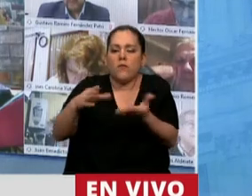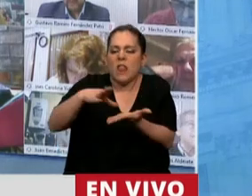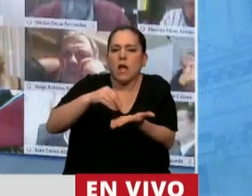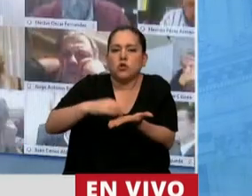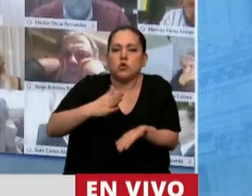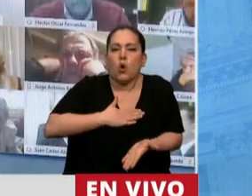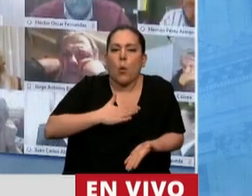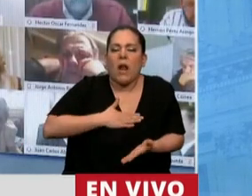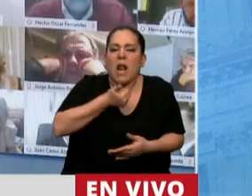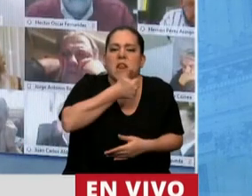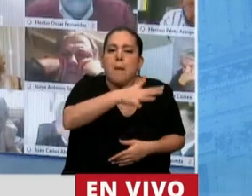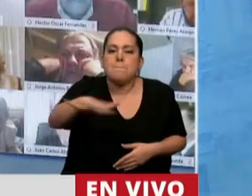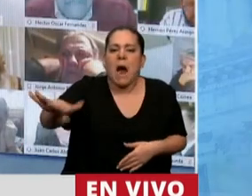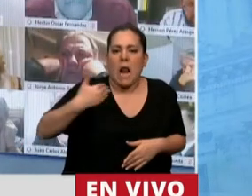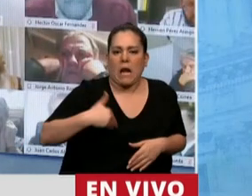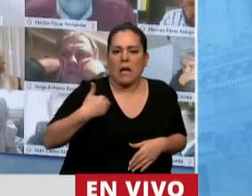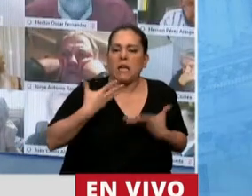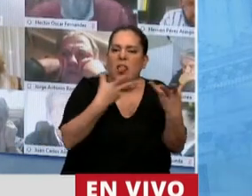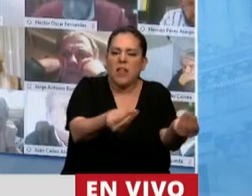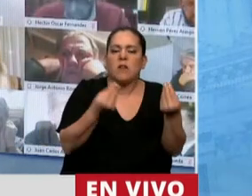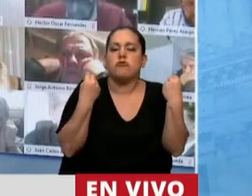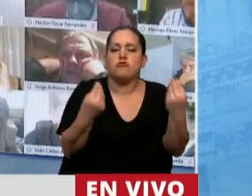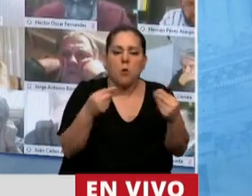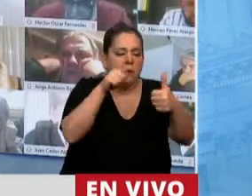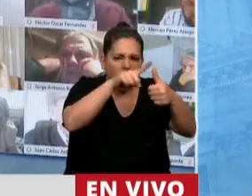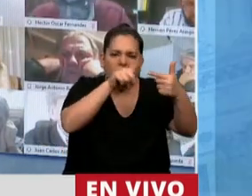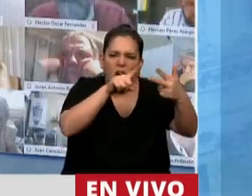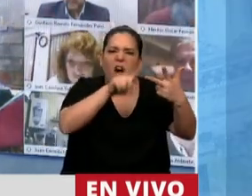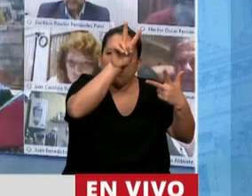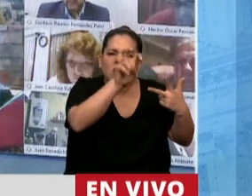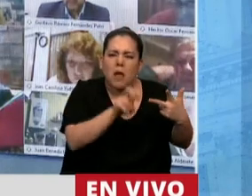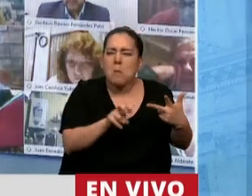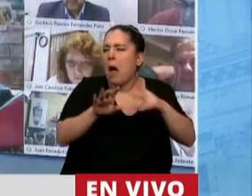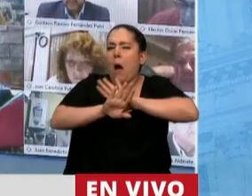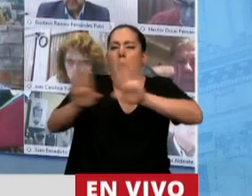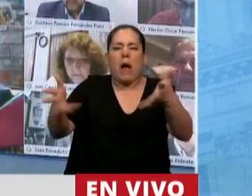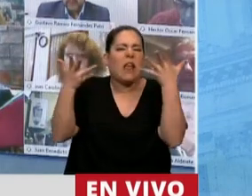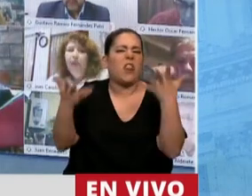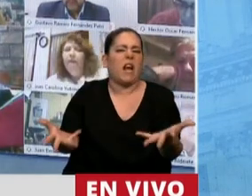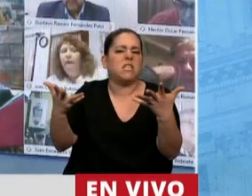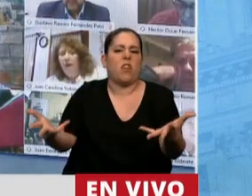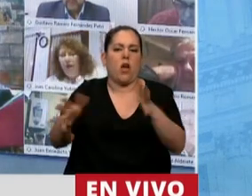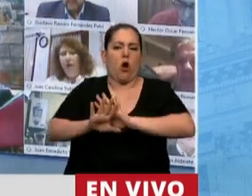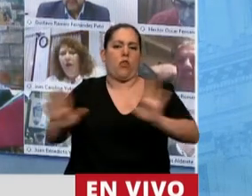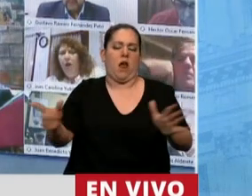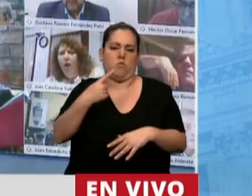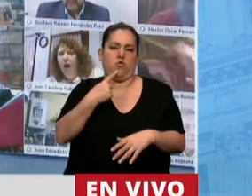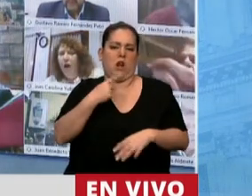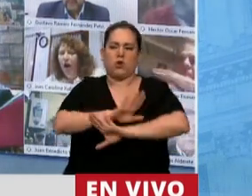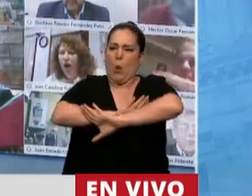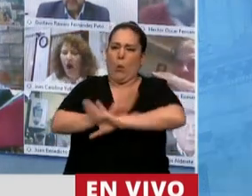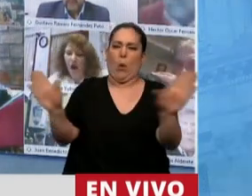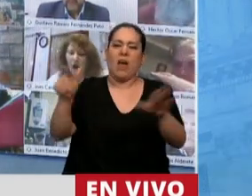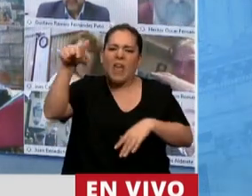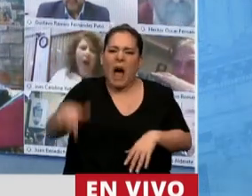mares argentinos porque esos son los temas. Déjense de joder, muchachos. Aquí